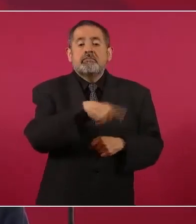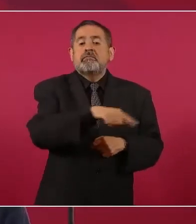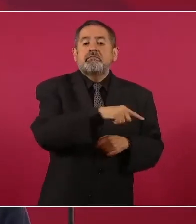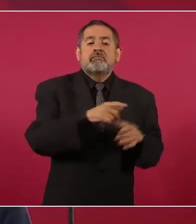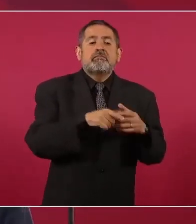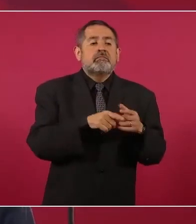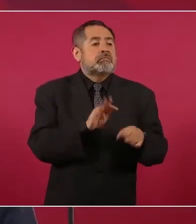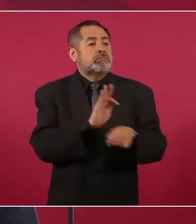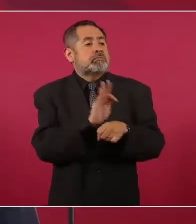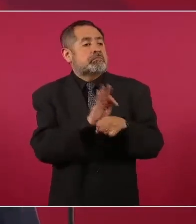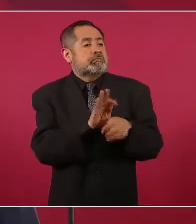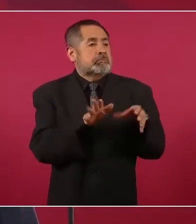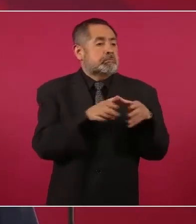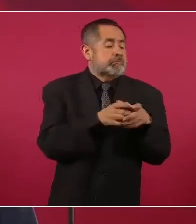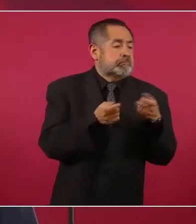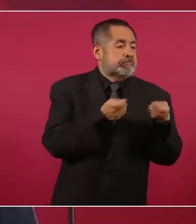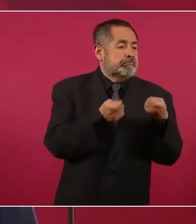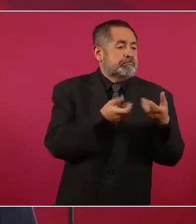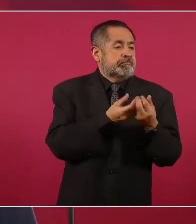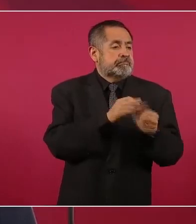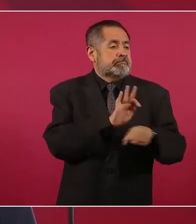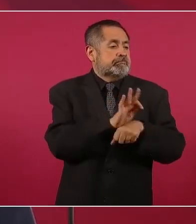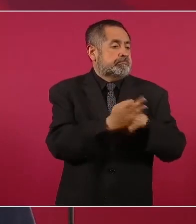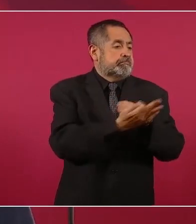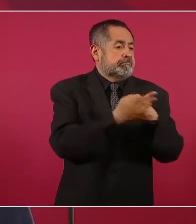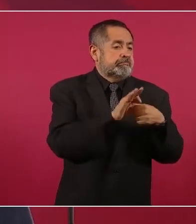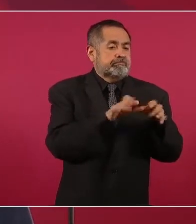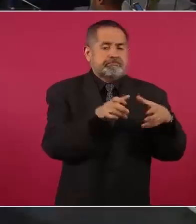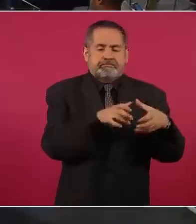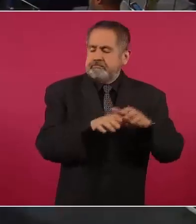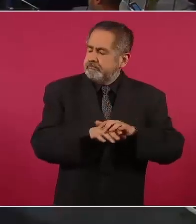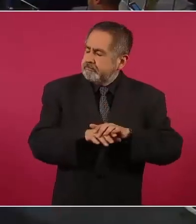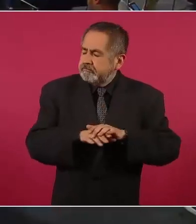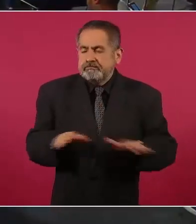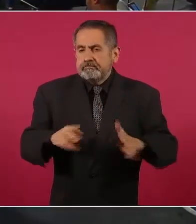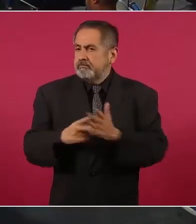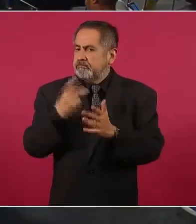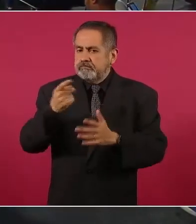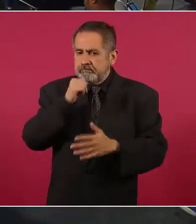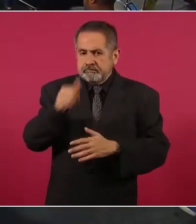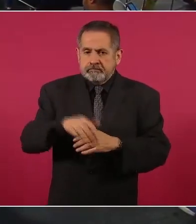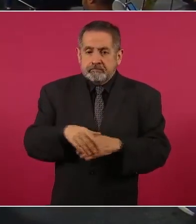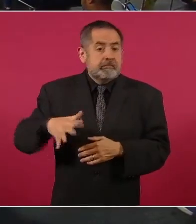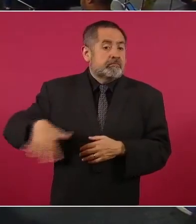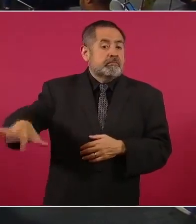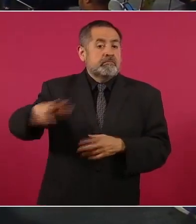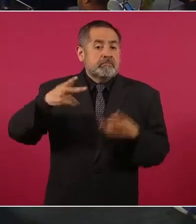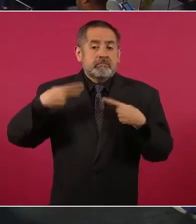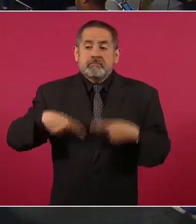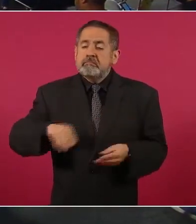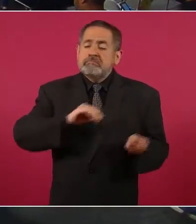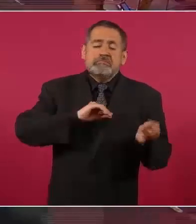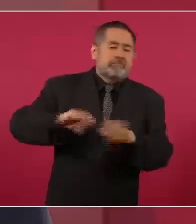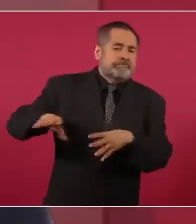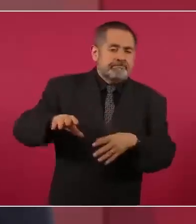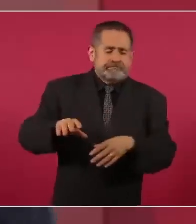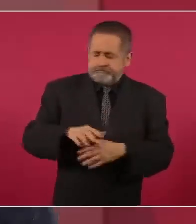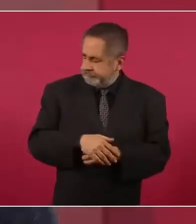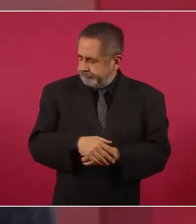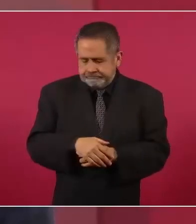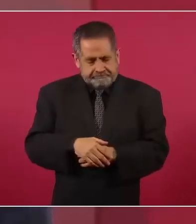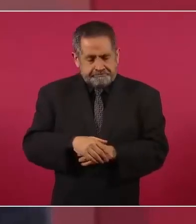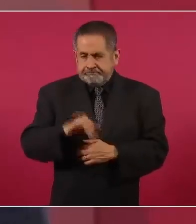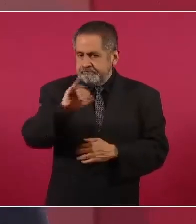oligarquías y abandonan al pueblo. Nunca más